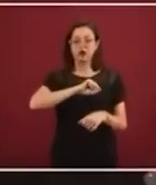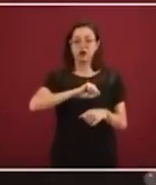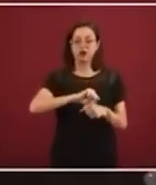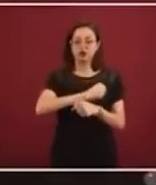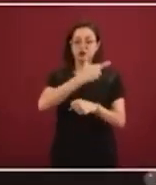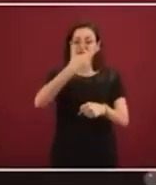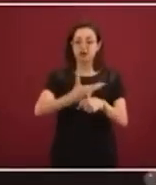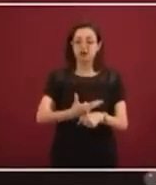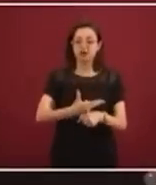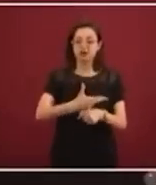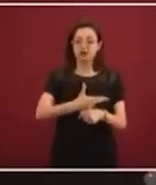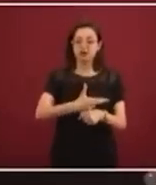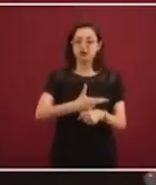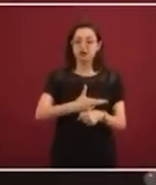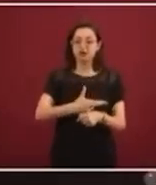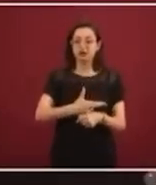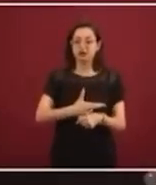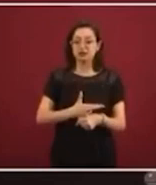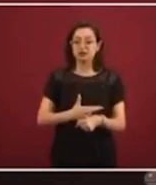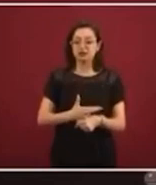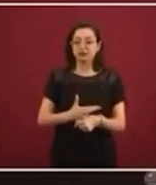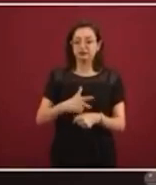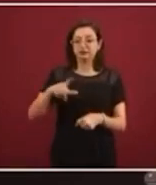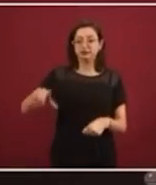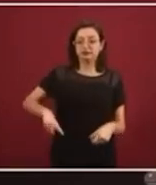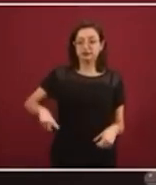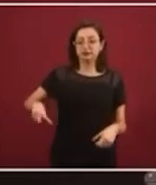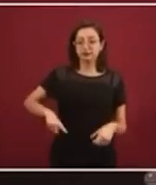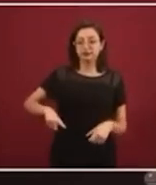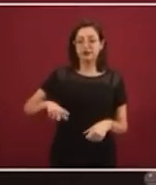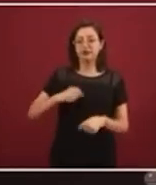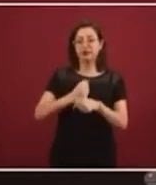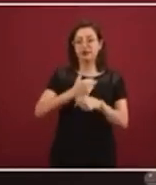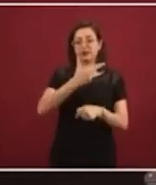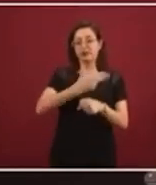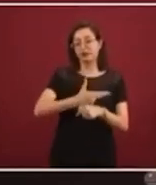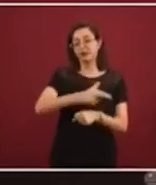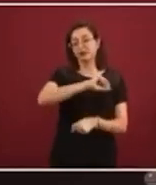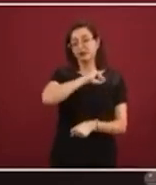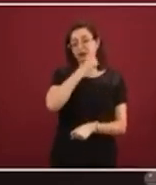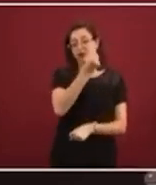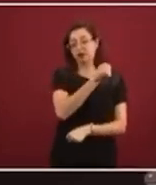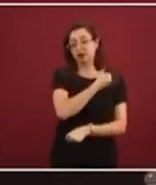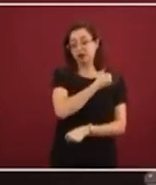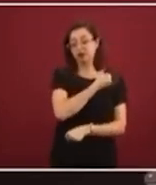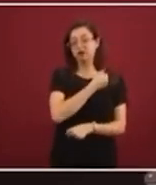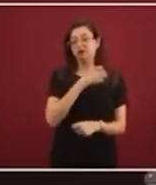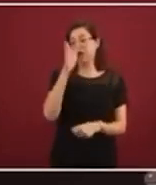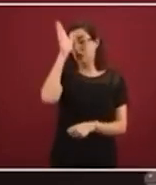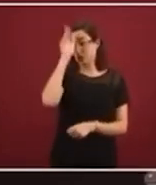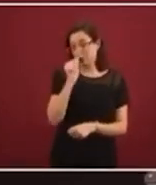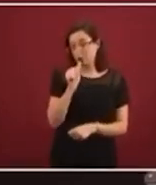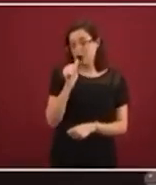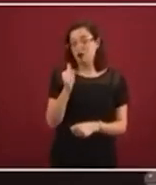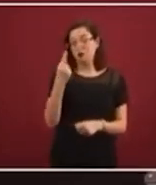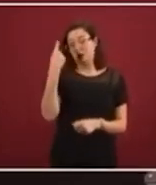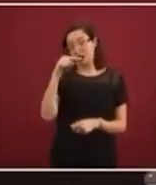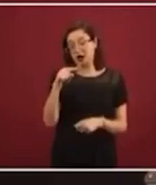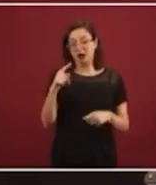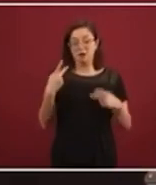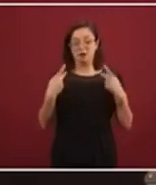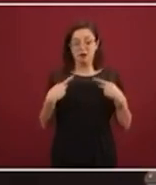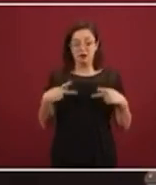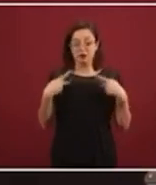entre la secretaria de Gobernación y el secretario de Salud respecto a la disposición de restos finales o de